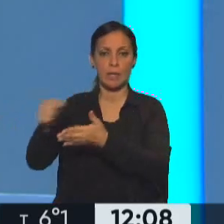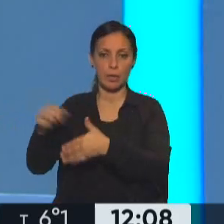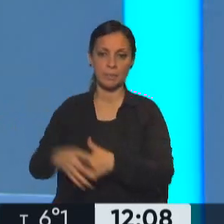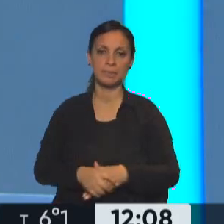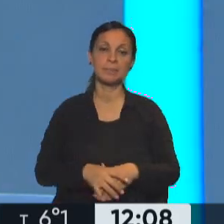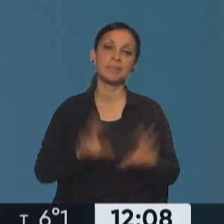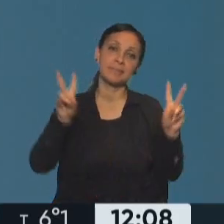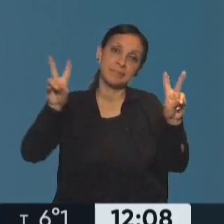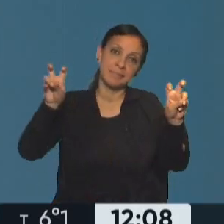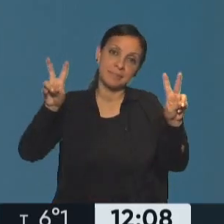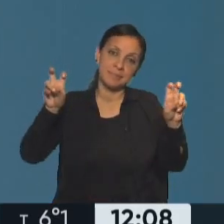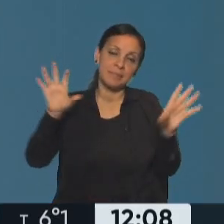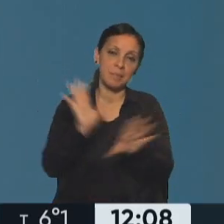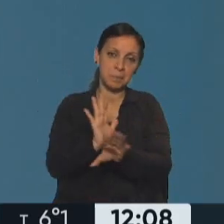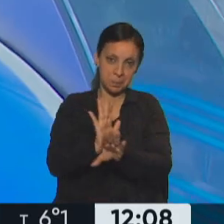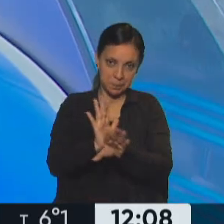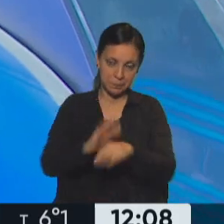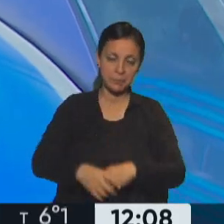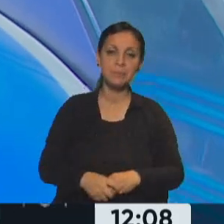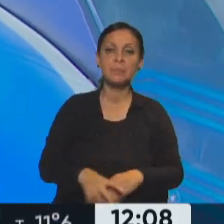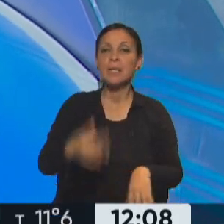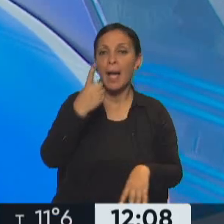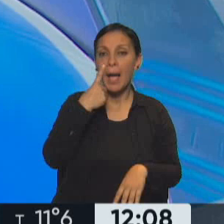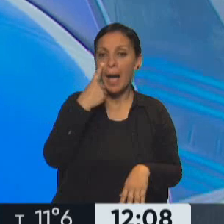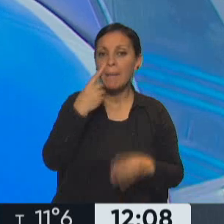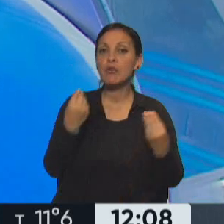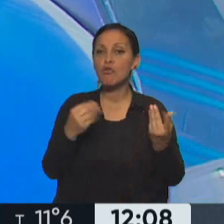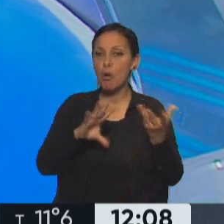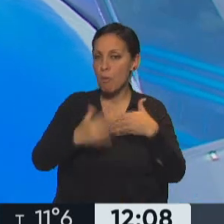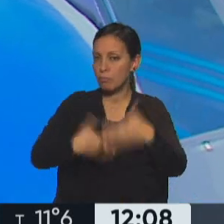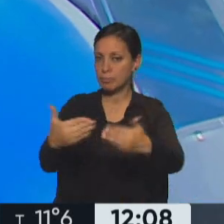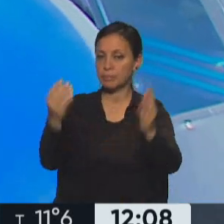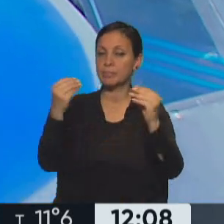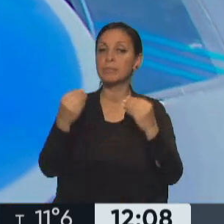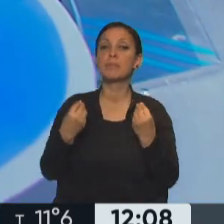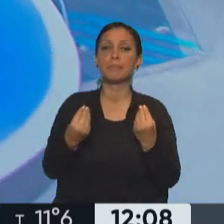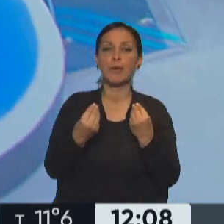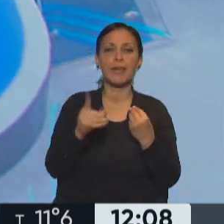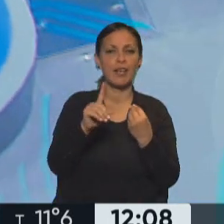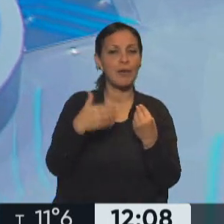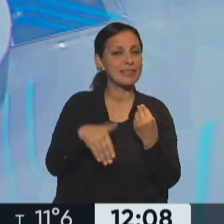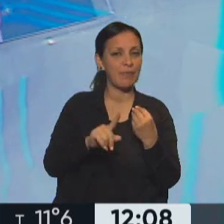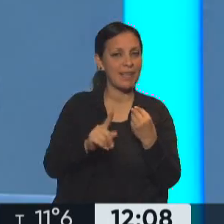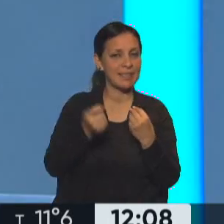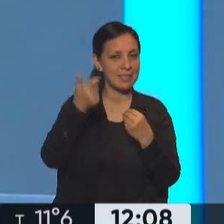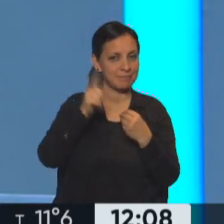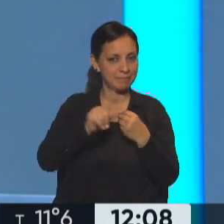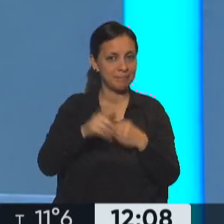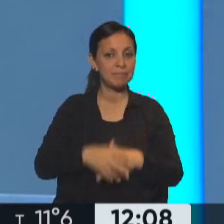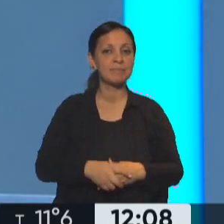Ponelo como Empezaría, potencial. sí, sí, hay que ver cómo se ajusta después el trámite, porque no va a ser sencillo la